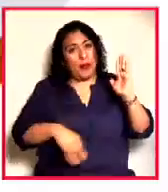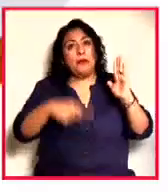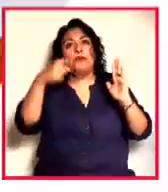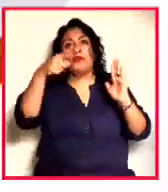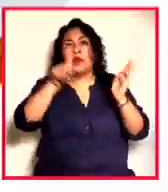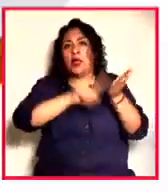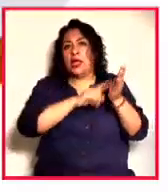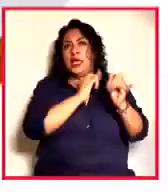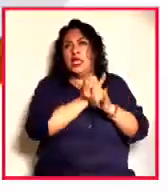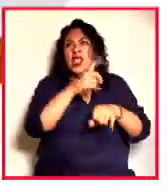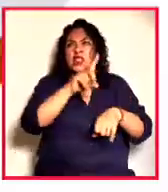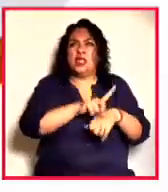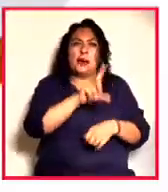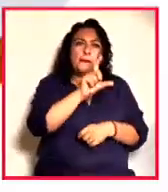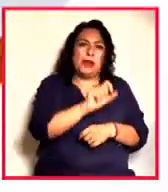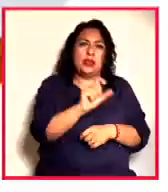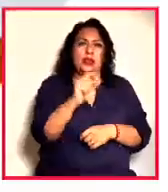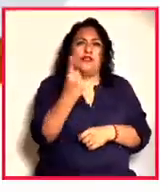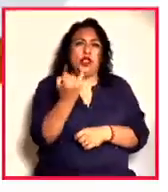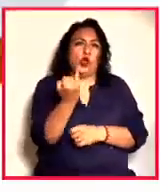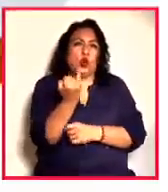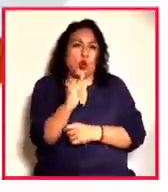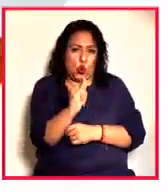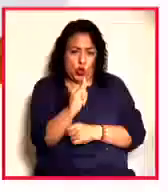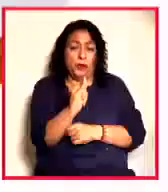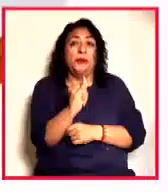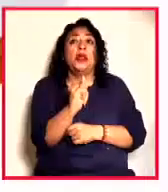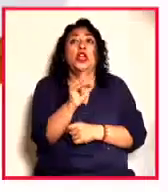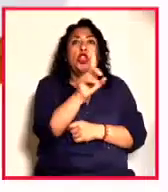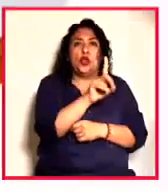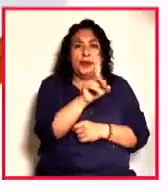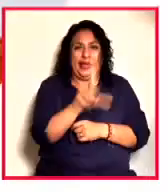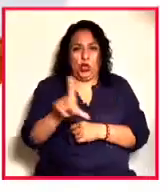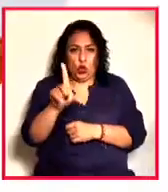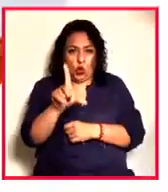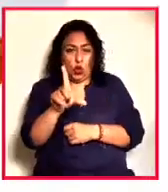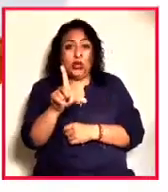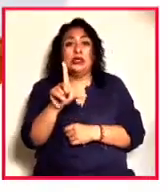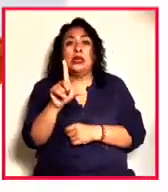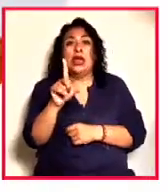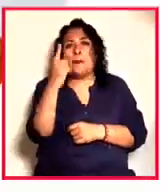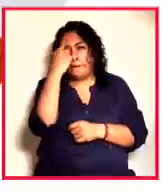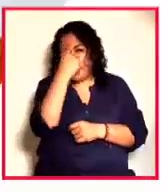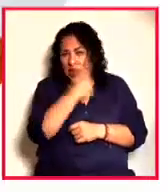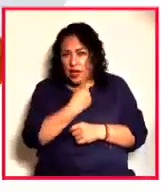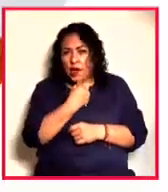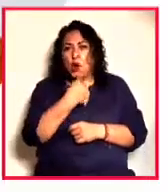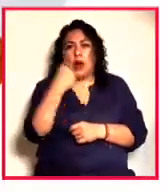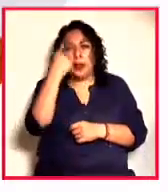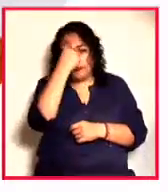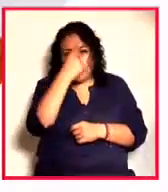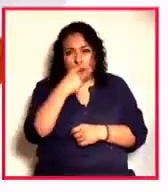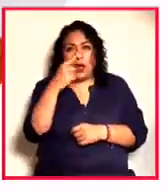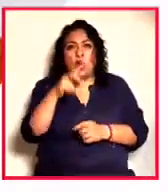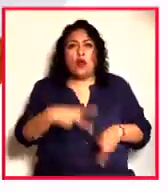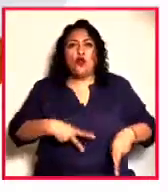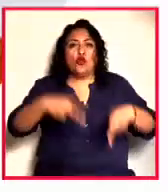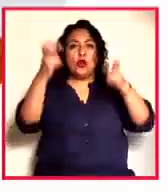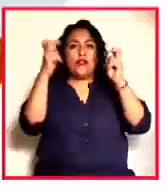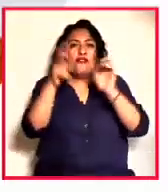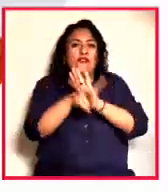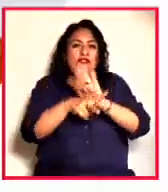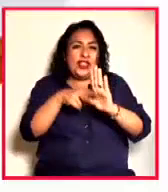línea el día 20 y 21 de junio, domingo y lunes. Cada media hora se va a revelar un video con un artista,